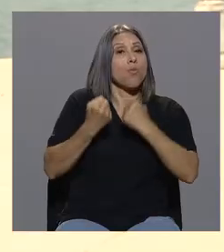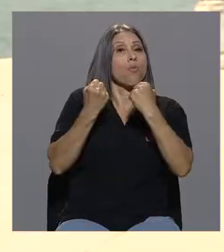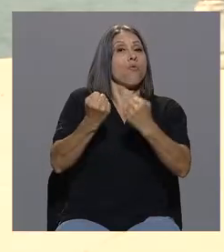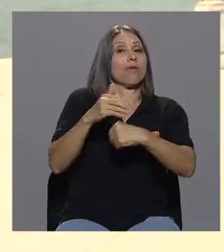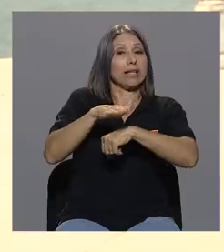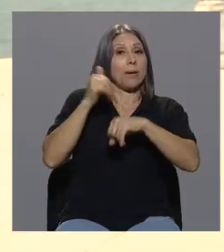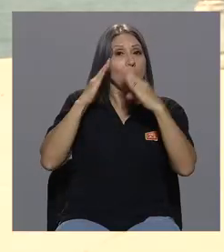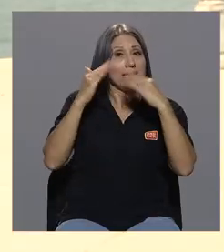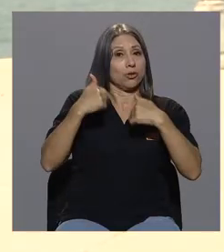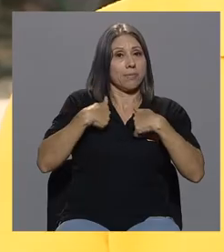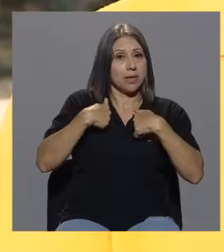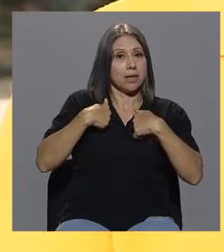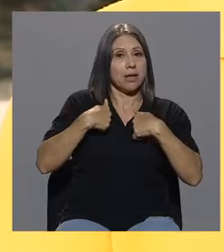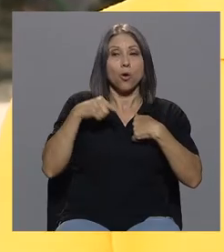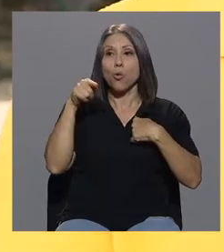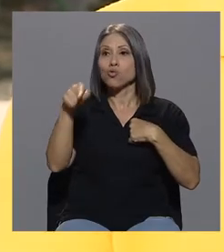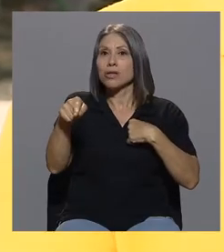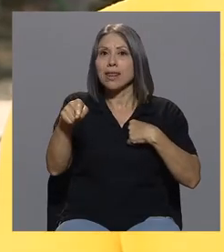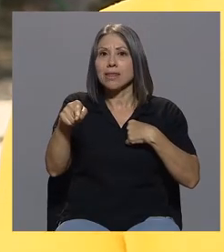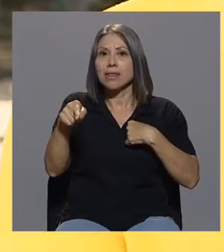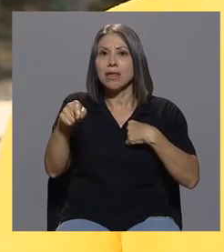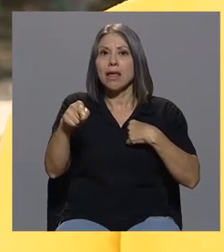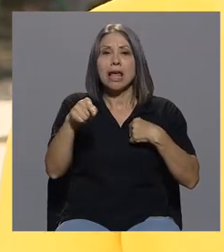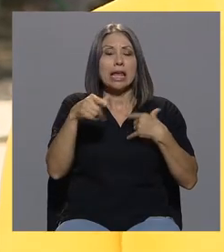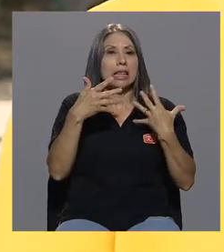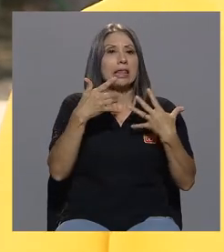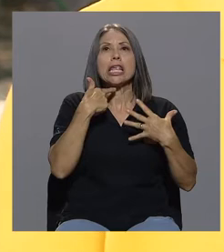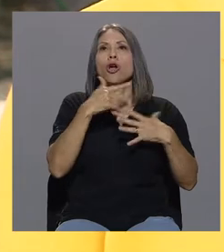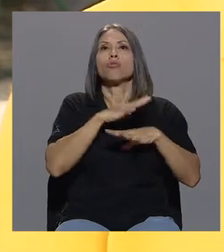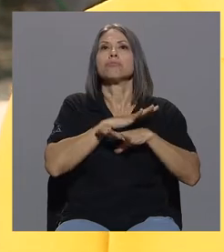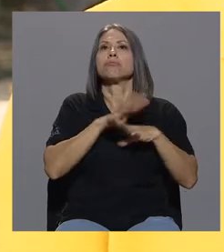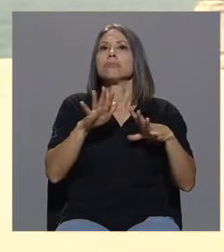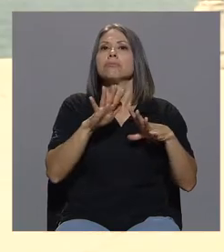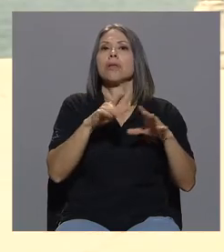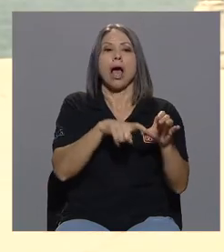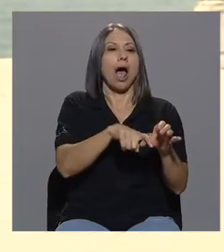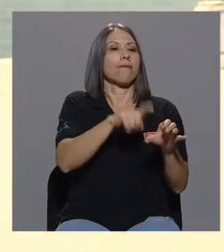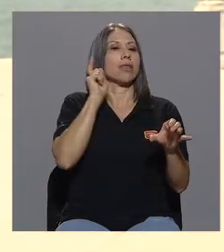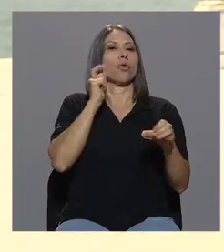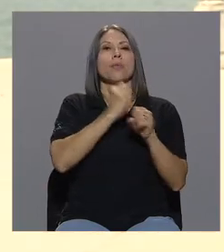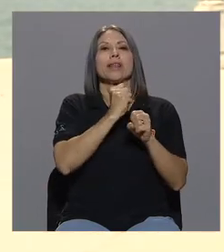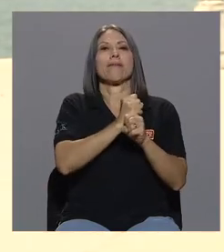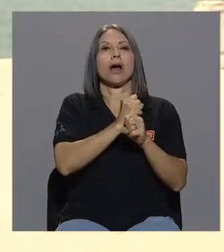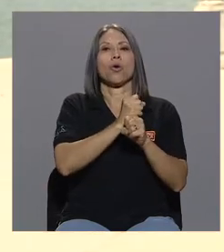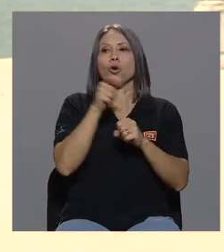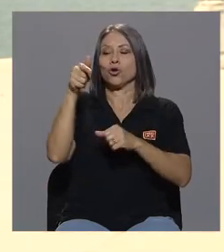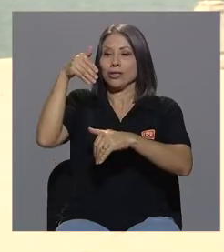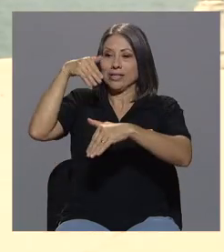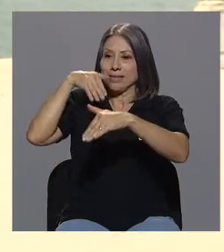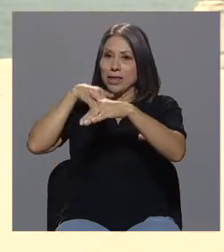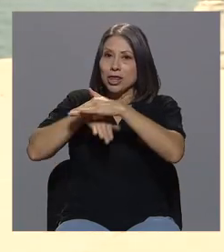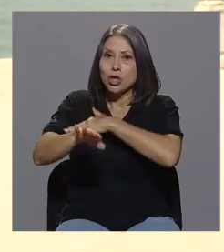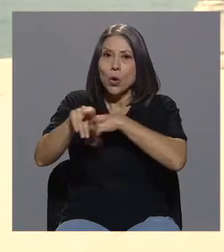como usted de un pronto a otro dice, abandonó mi trabajo y se metió a un búnker. Exactamente. Yo